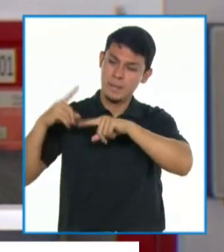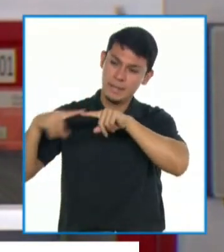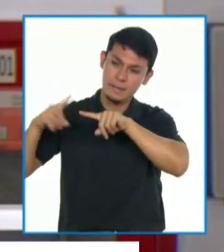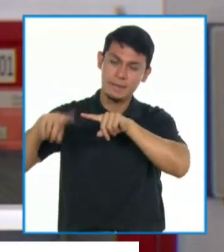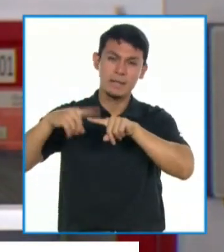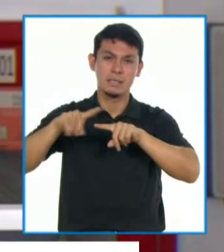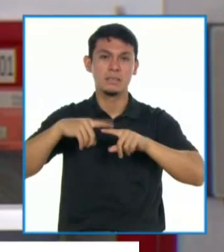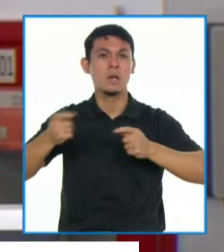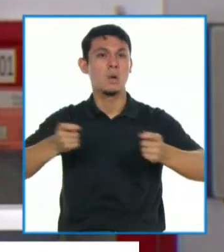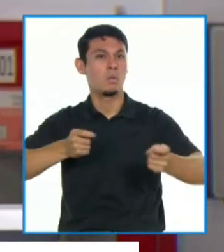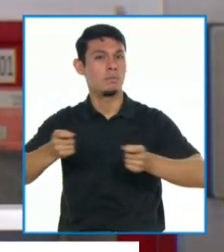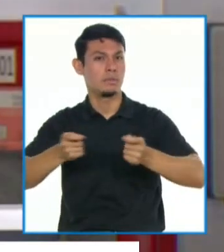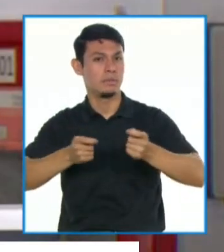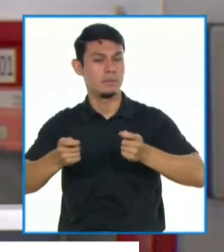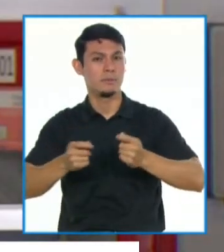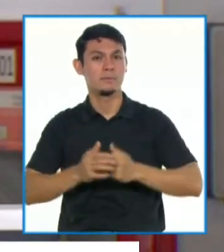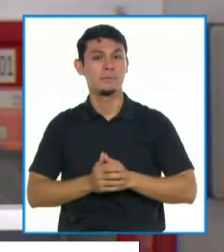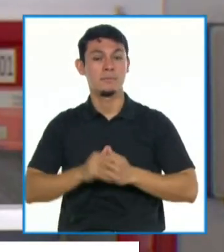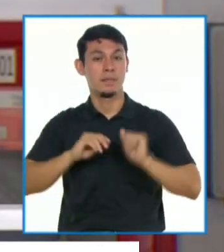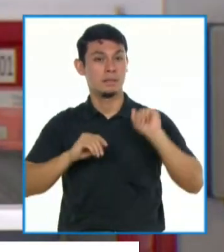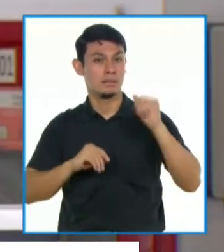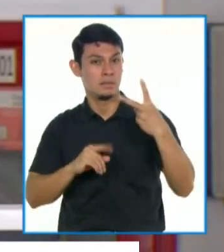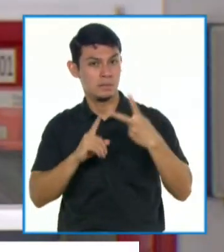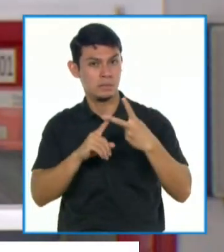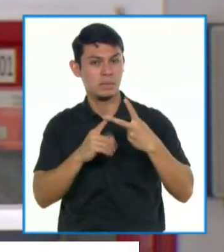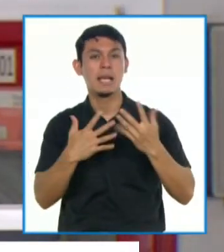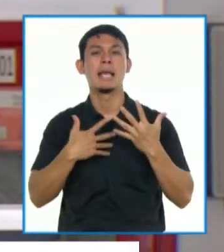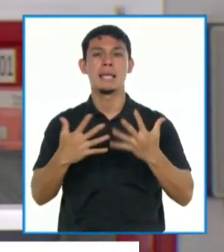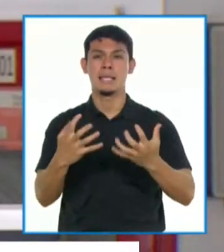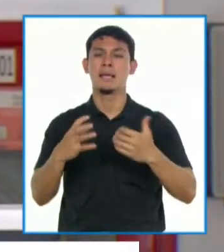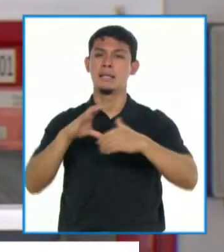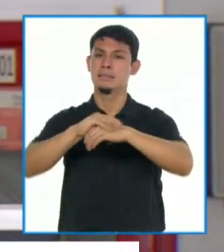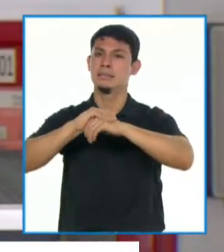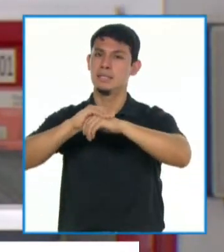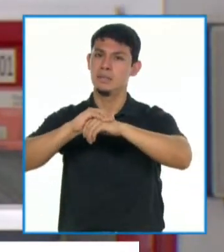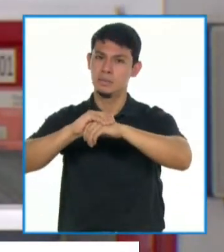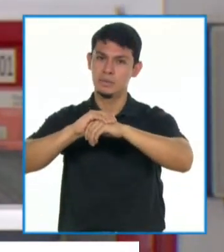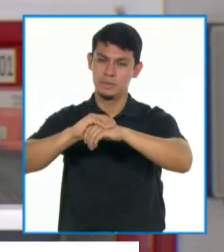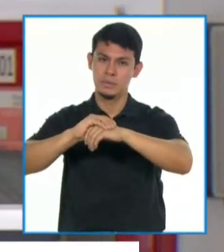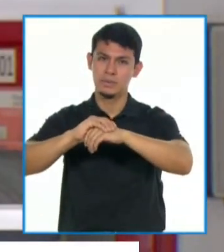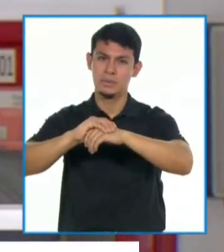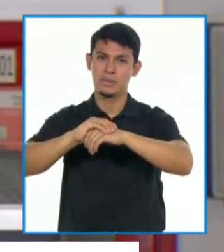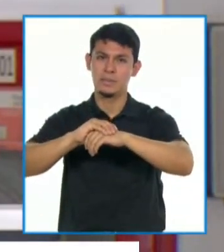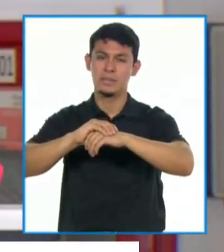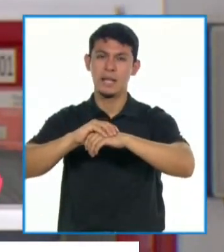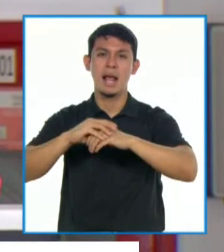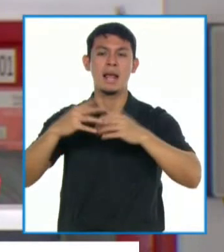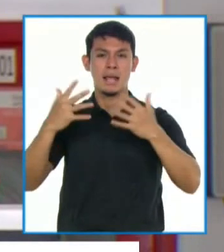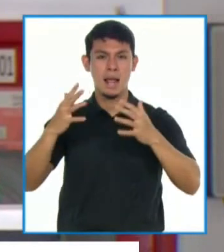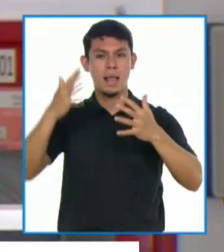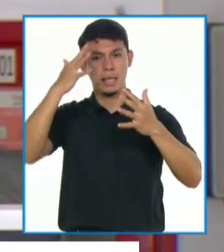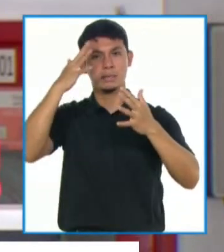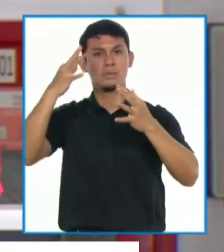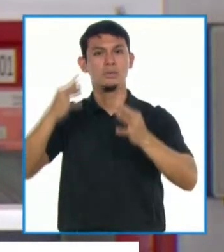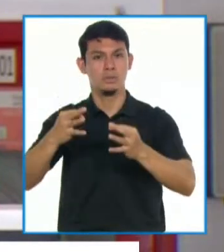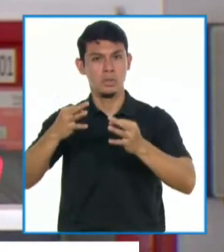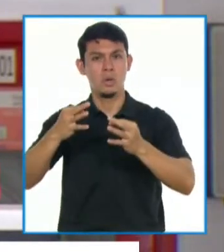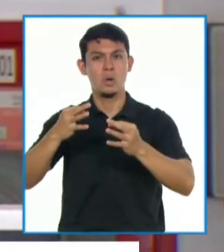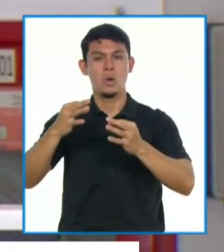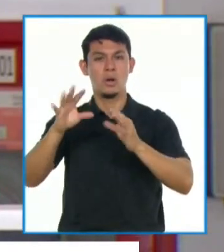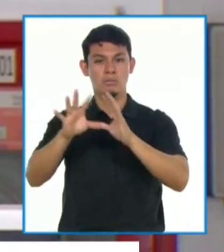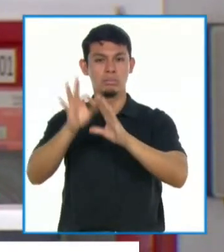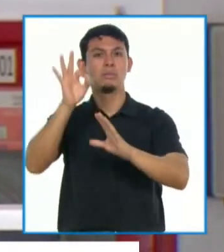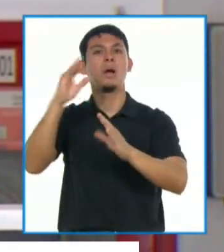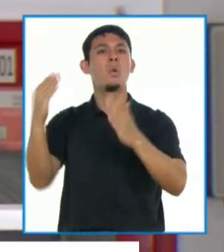niveles de gobierno. En segundo lugar, quiero saludar la designación, la elección del nuevo